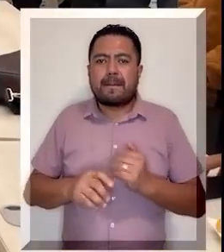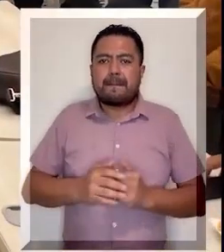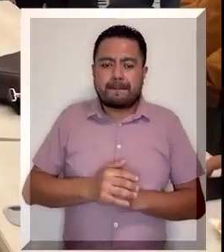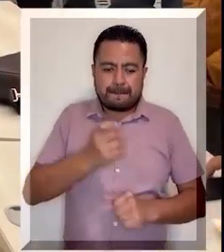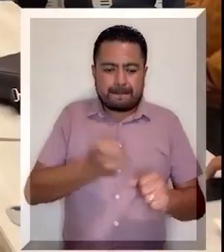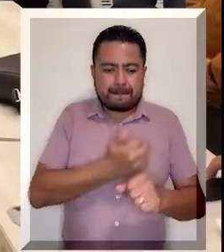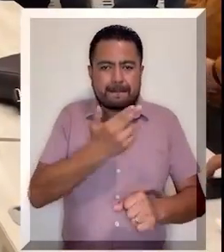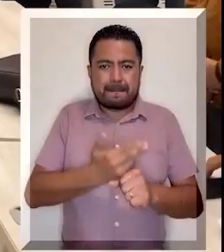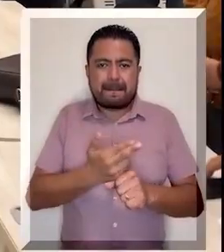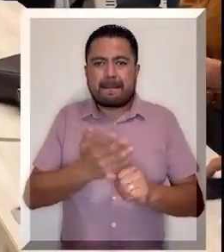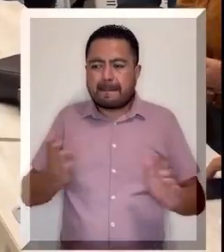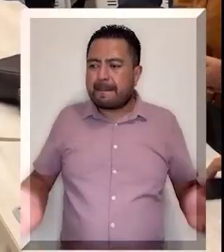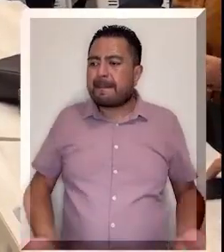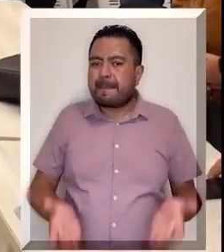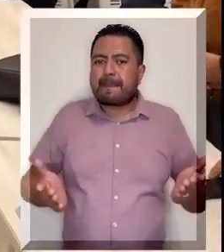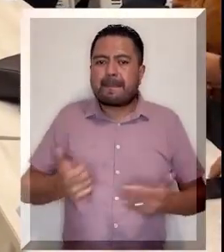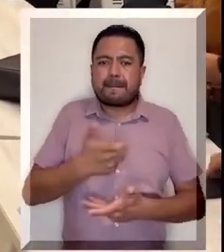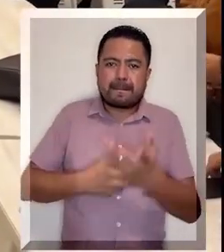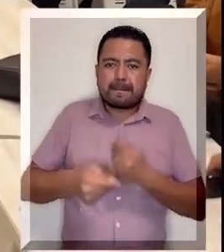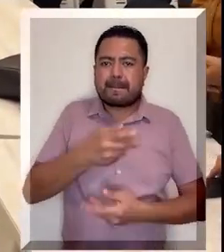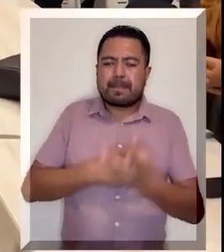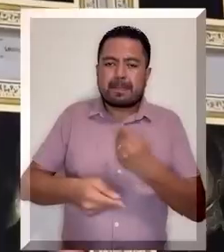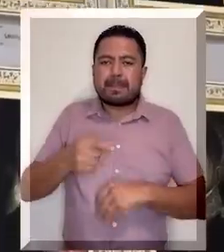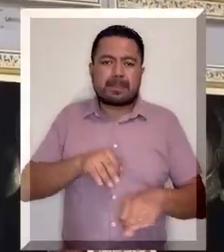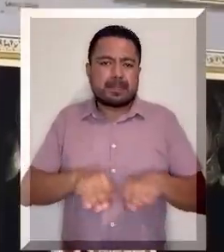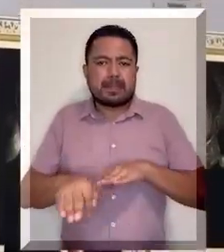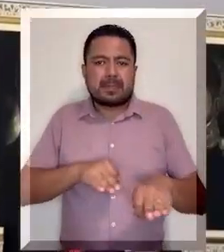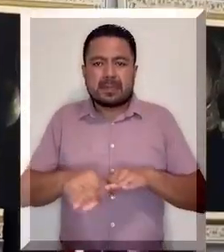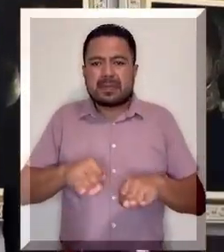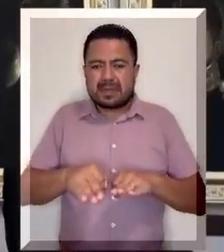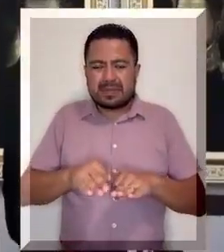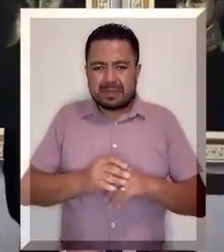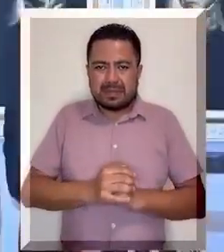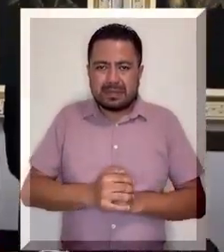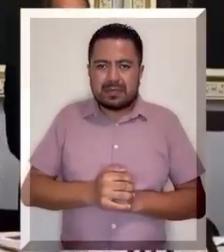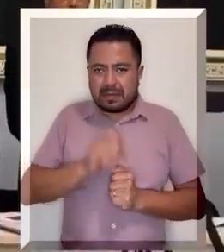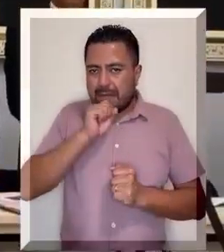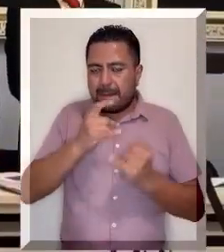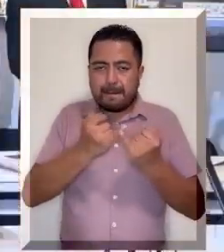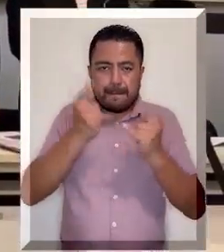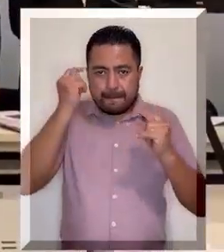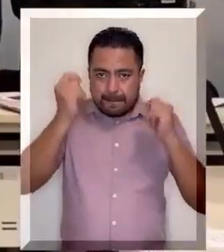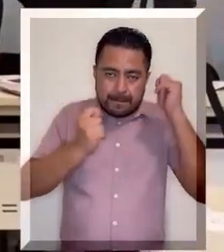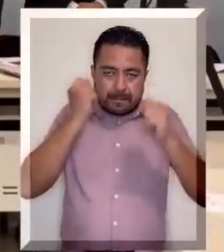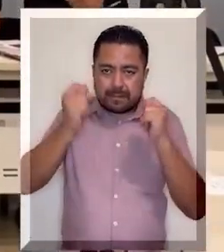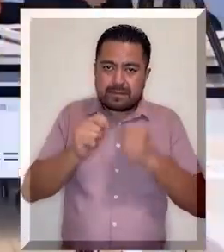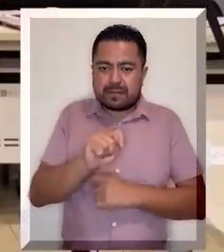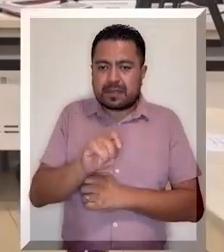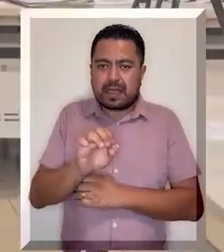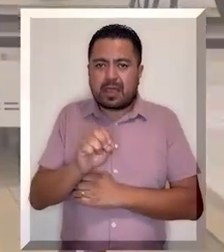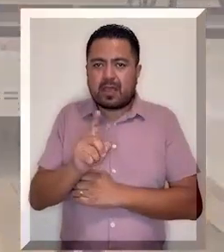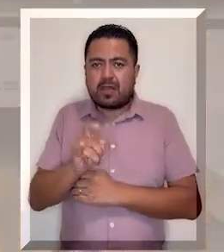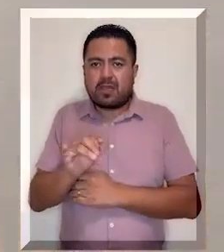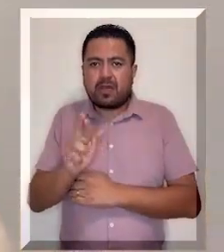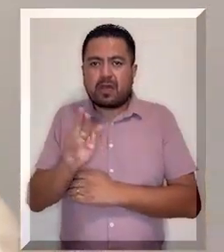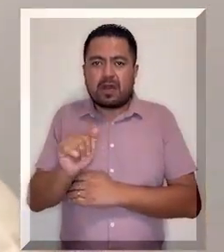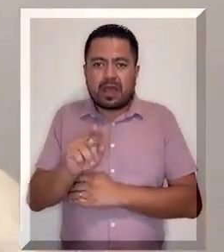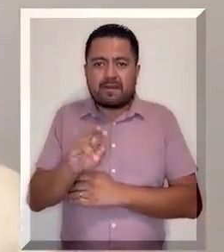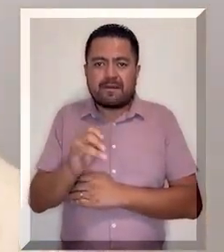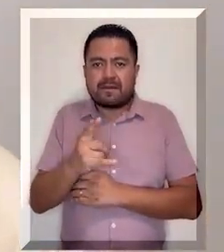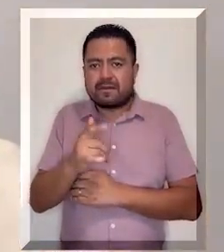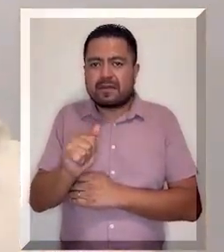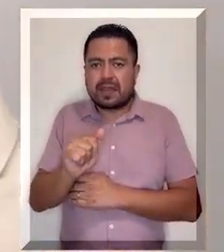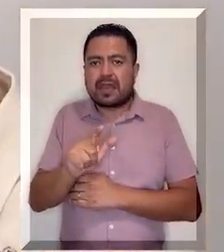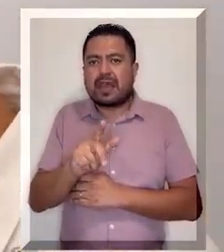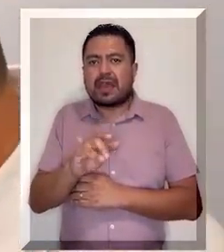Castorena. Por otro lado, los titulares de las Secretarías de Fomento y Desarrollo Económico, de Trabajo y Previsión Social y de Turismo,